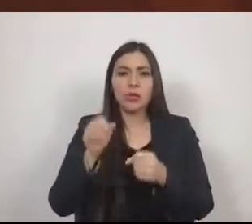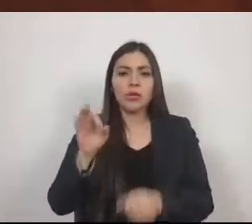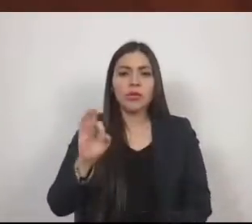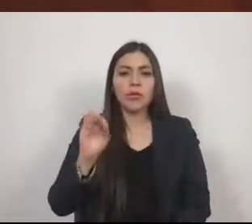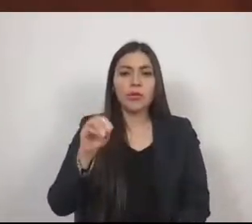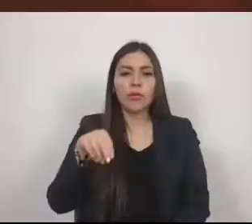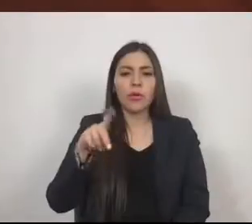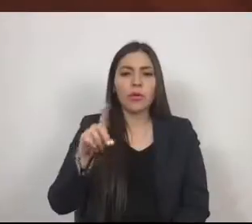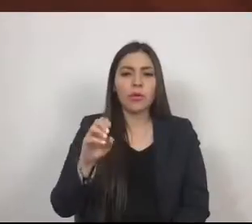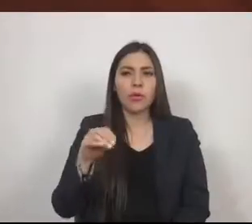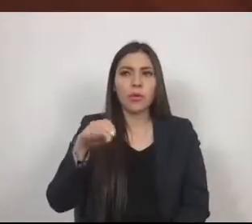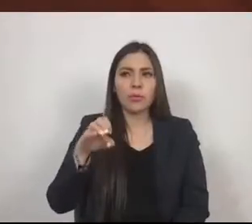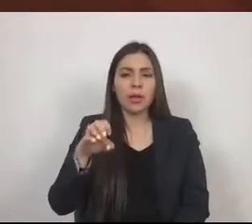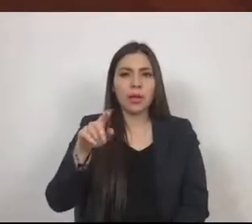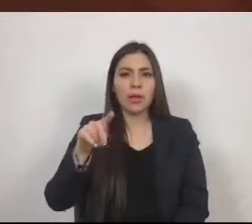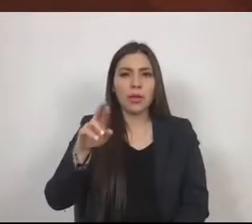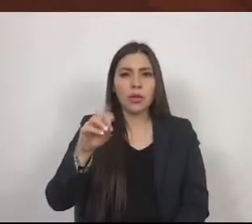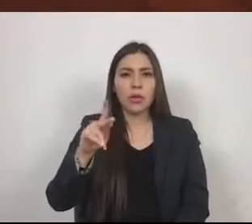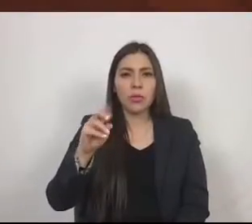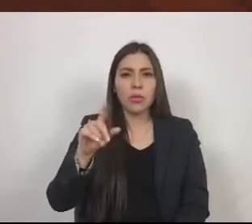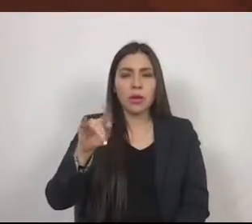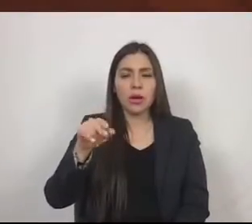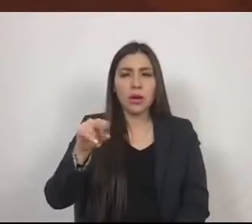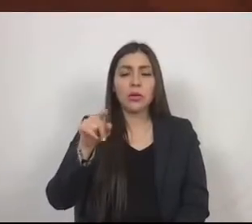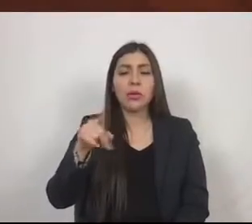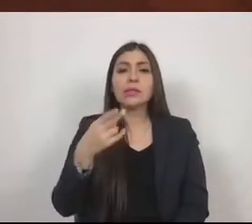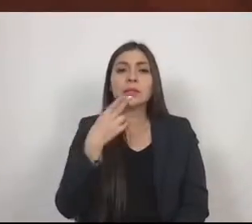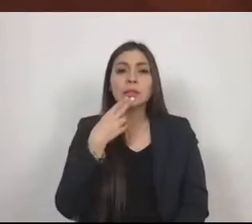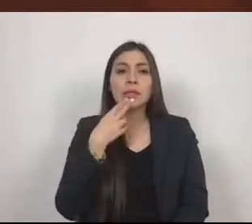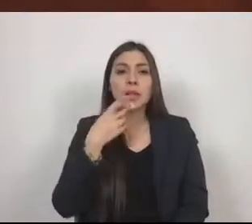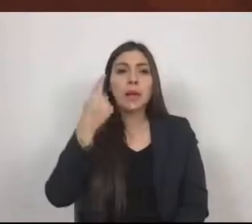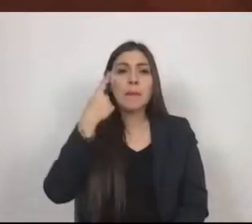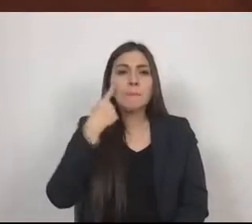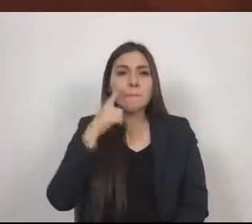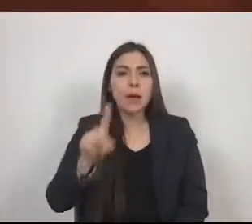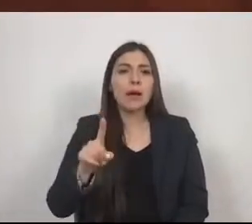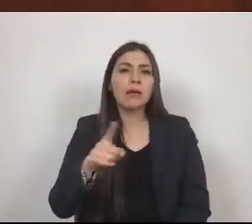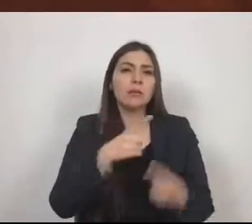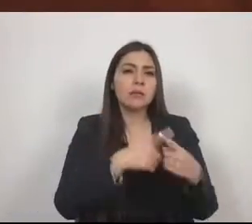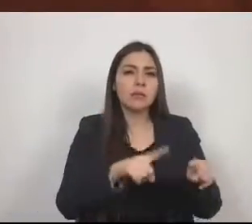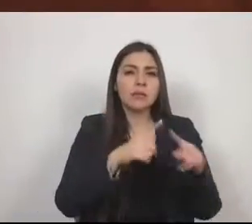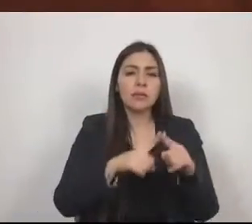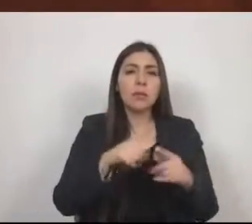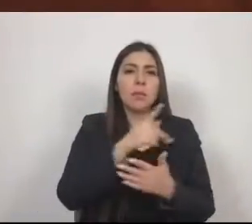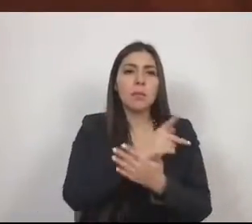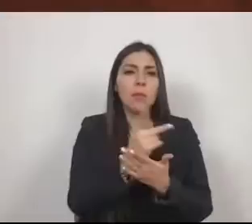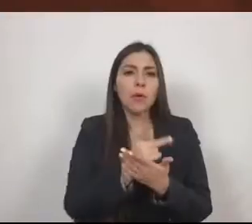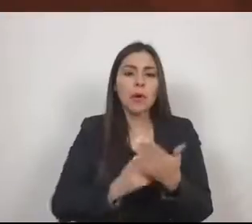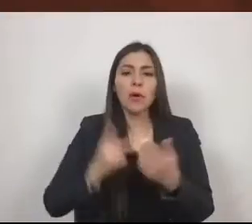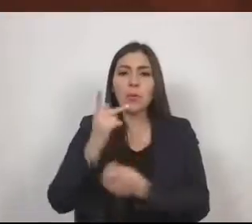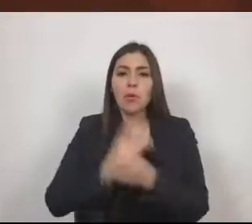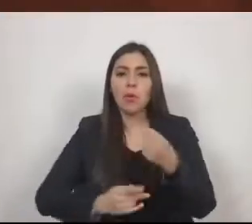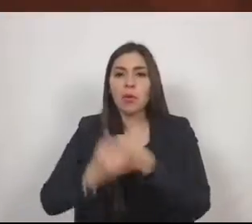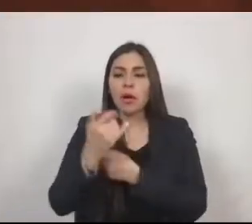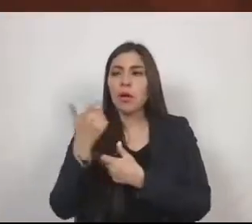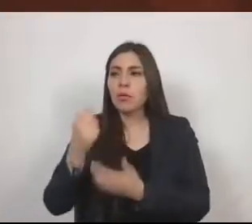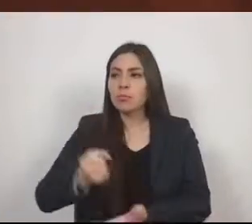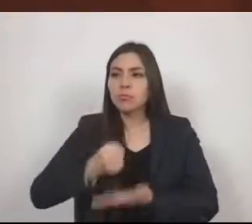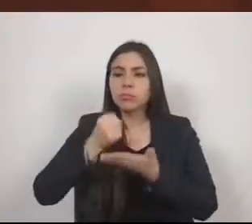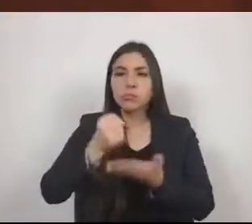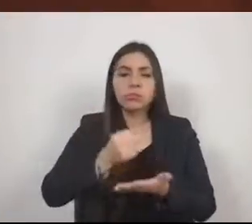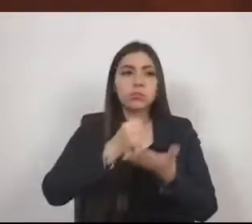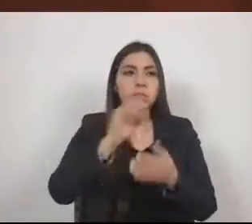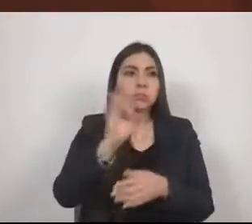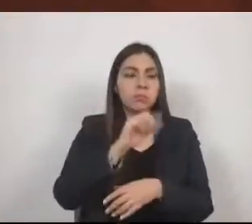tiene por objeto otorgar recursos a programas y proyectos de infraestructura que demuestren ser visibles y